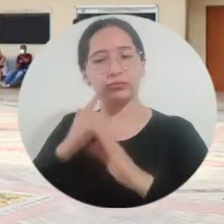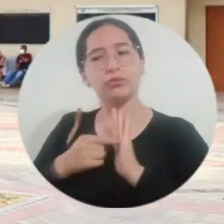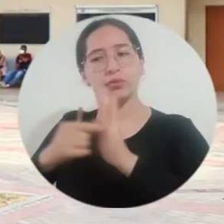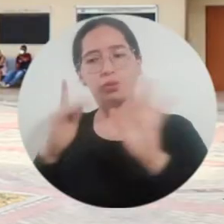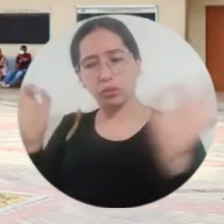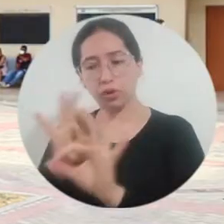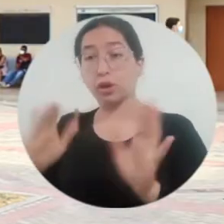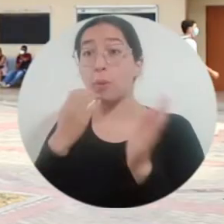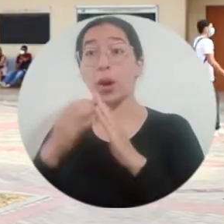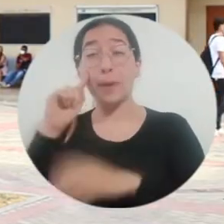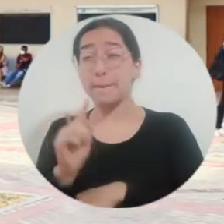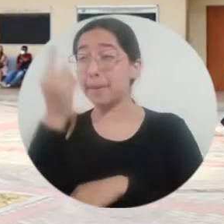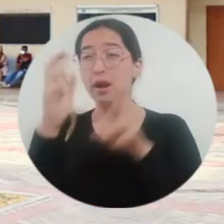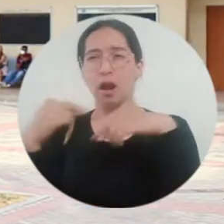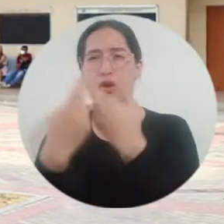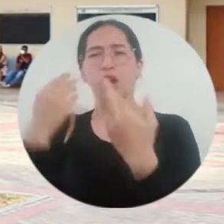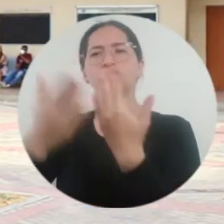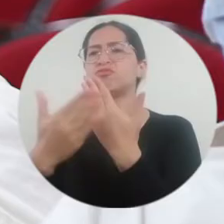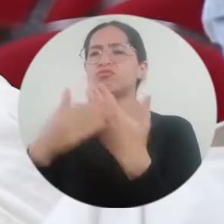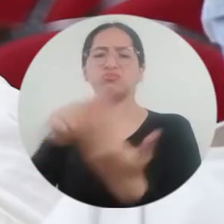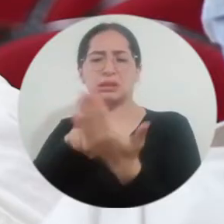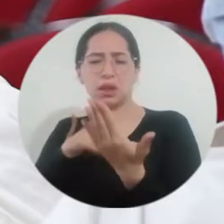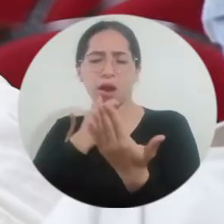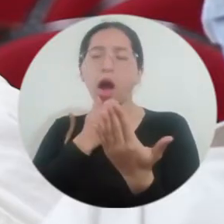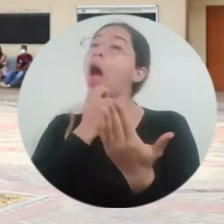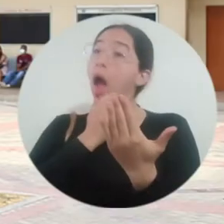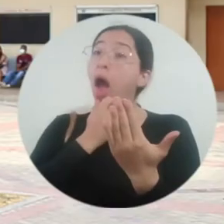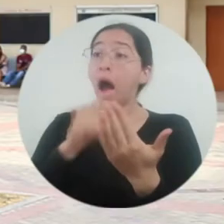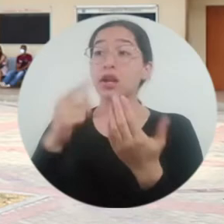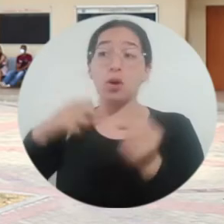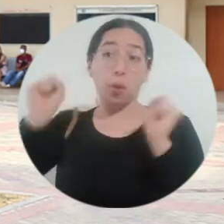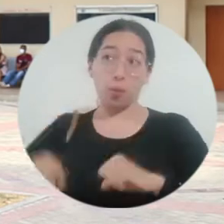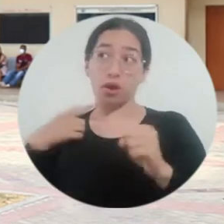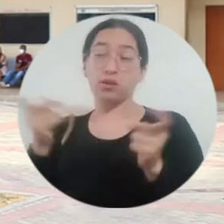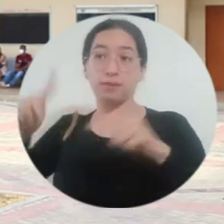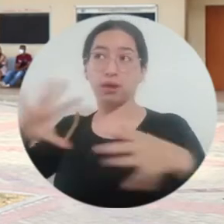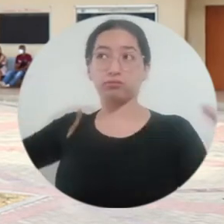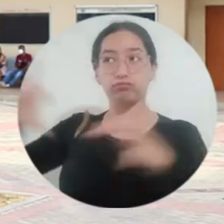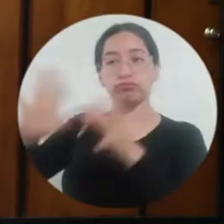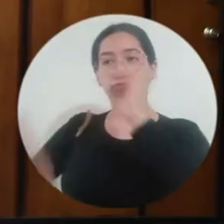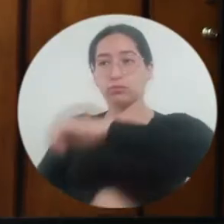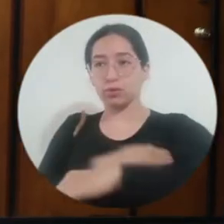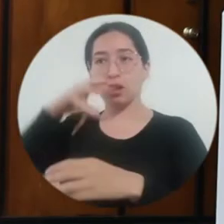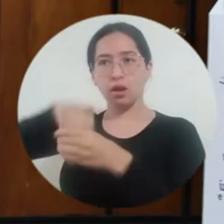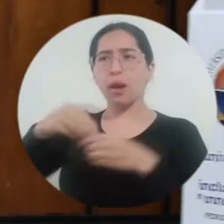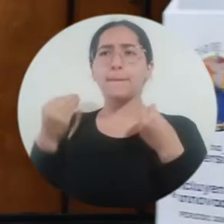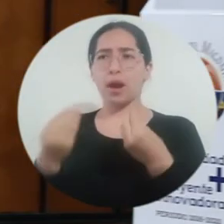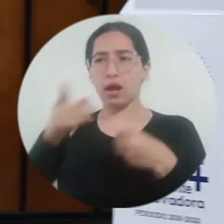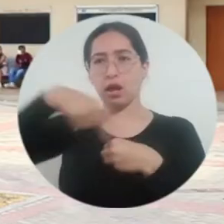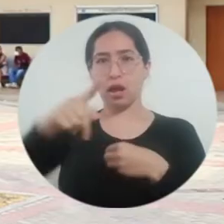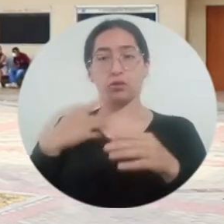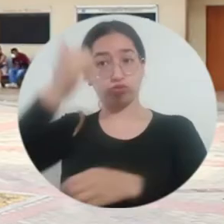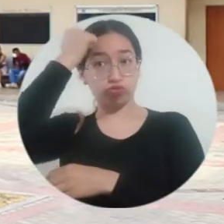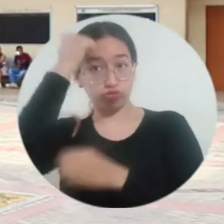piloto, una primera reunión por decirlo de esta forma, arrojó que podemos seguir trabajando en conjunto con el Ministerio del Interior para